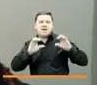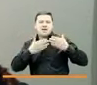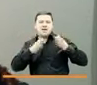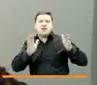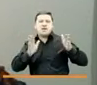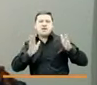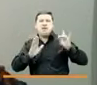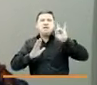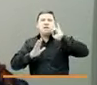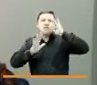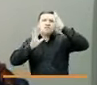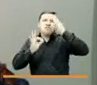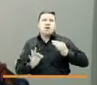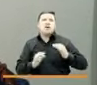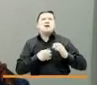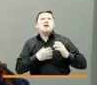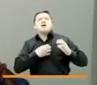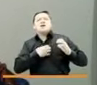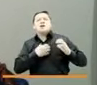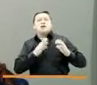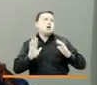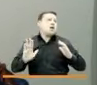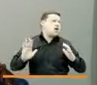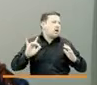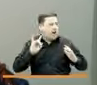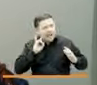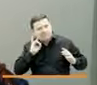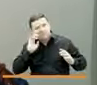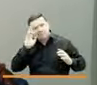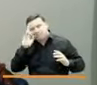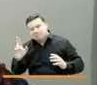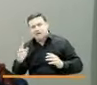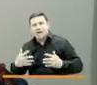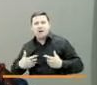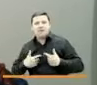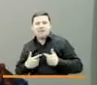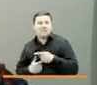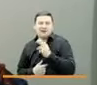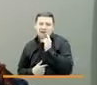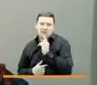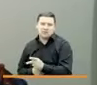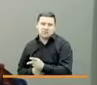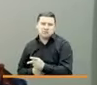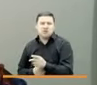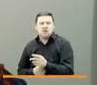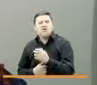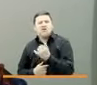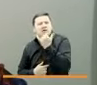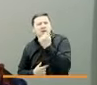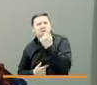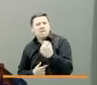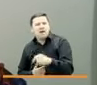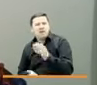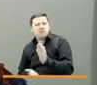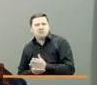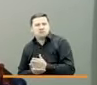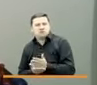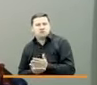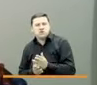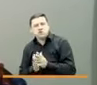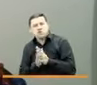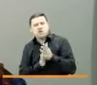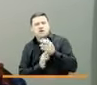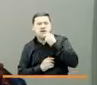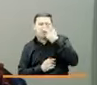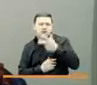escuchados y tenidos en cuenta para poder contar la tragedia, para poder contar la historia